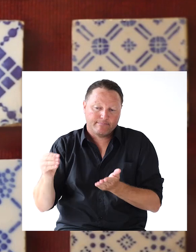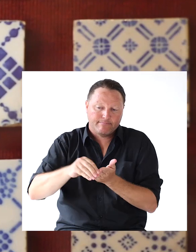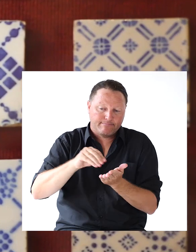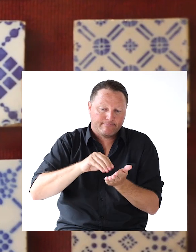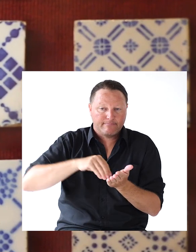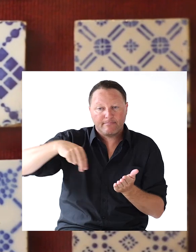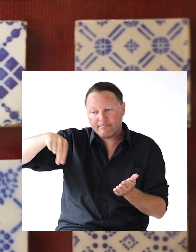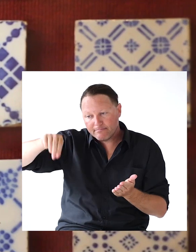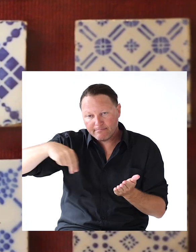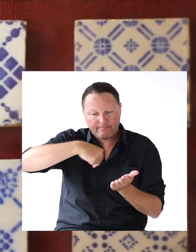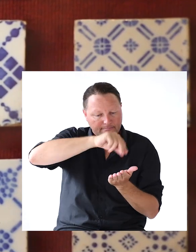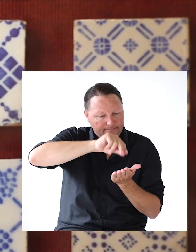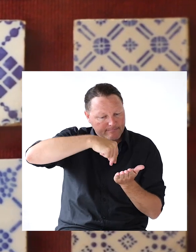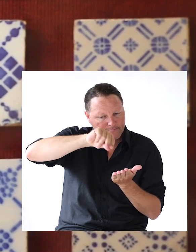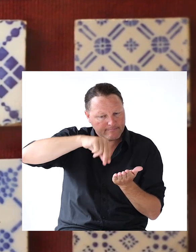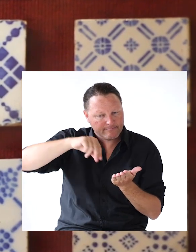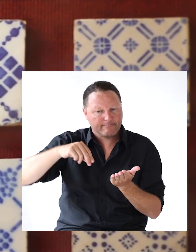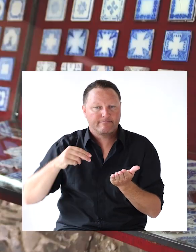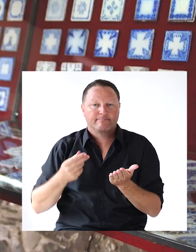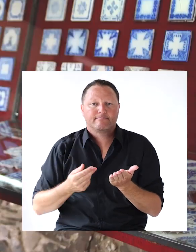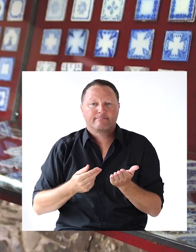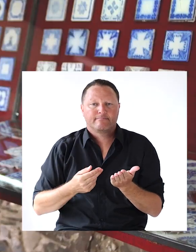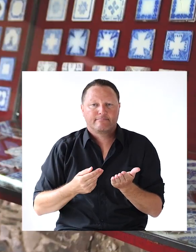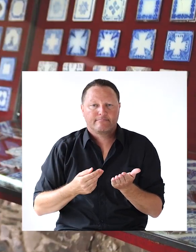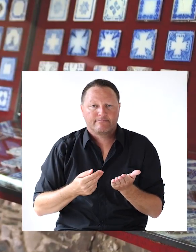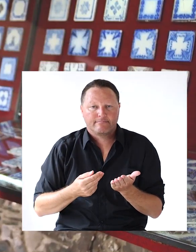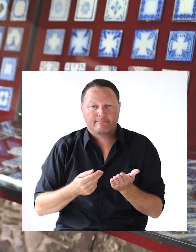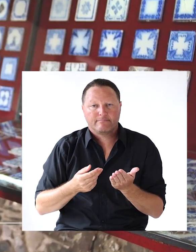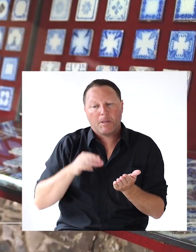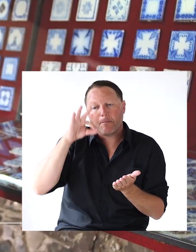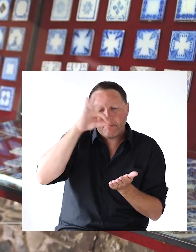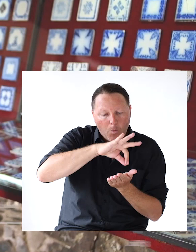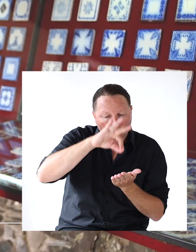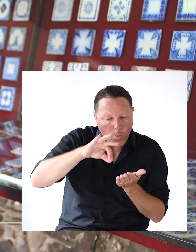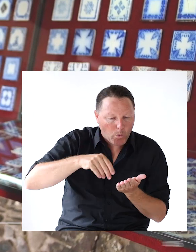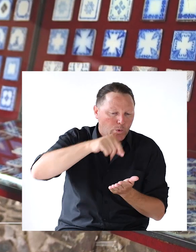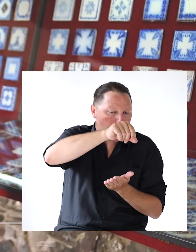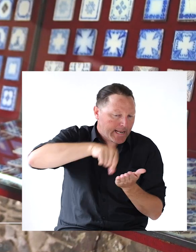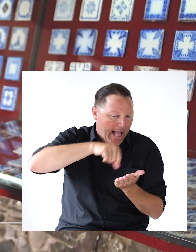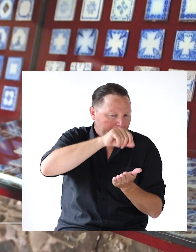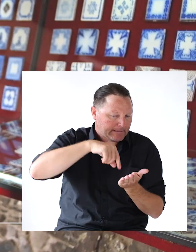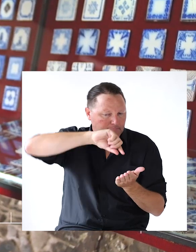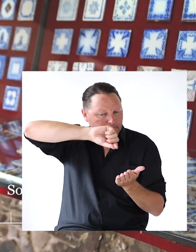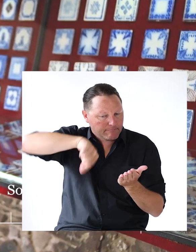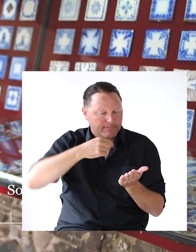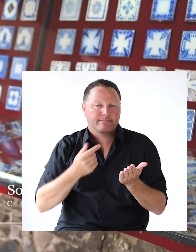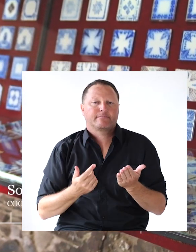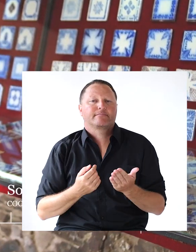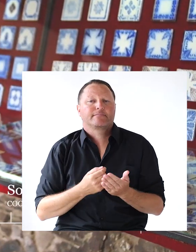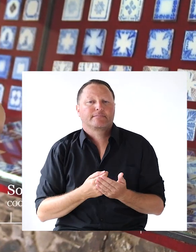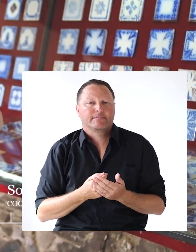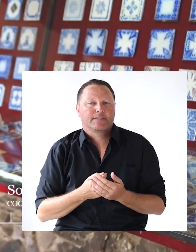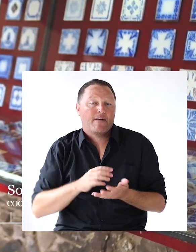El pincel Y se pasaba por Los puntos Las rayas Las comas Y ahí se